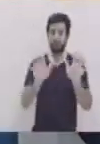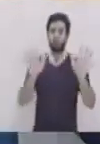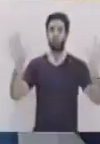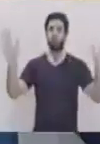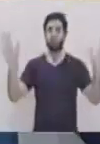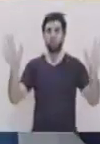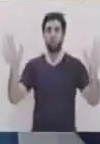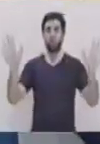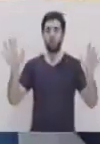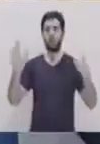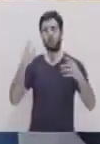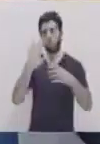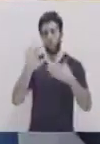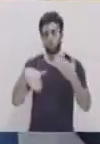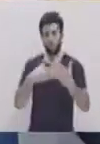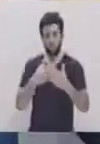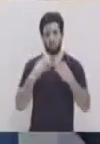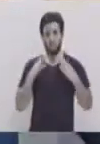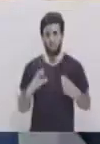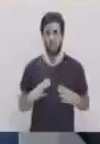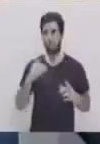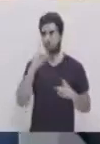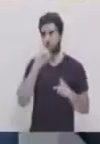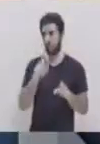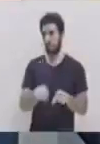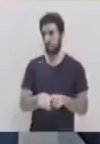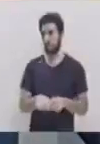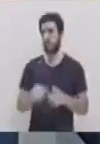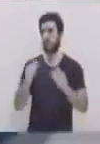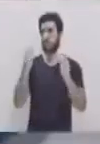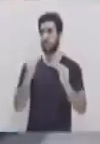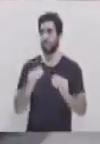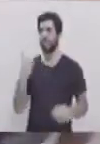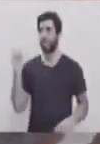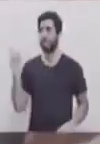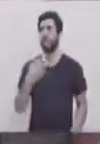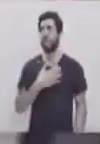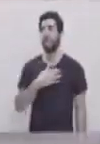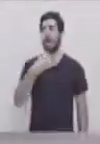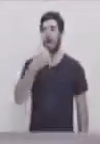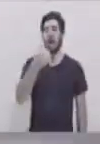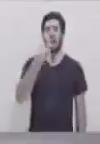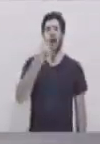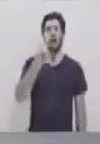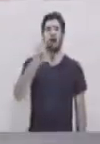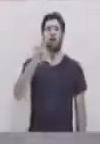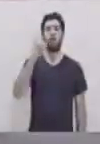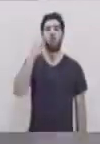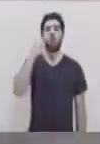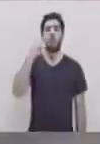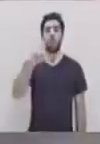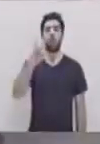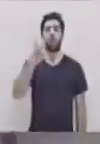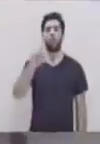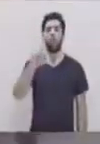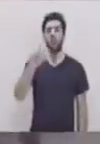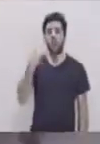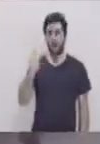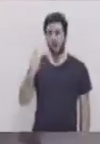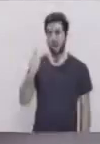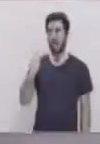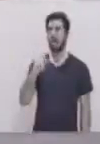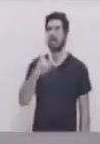resto del cuerpo. Luego podemos ver las aurículas, la aurícula izquierda y la aurícula